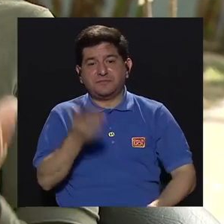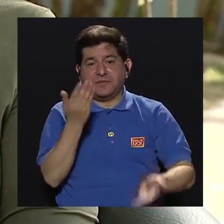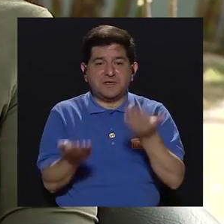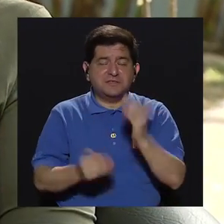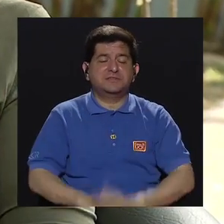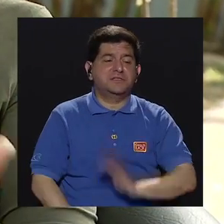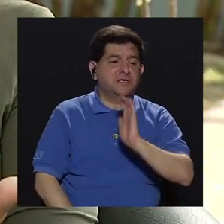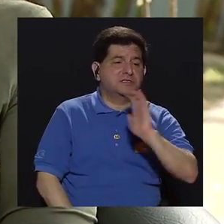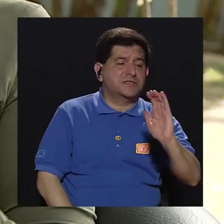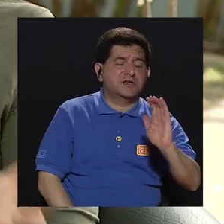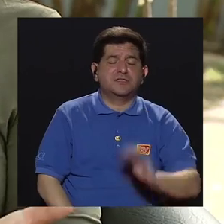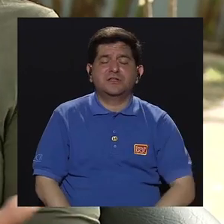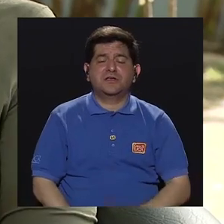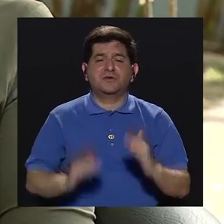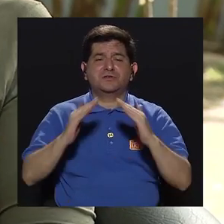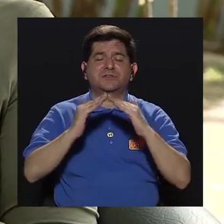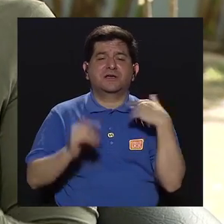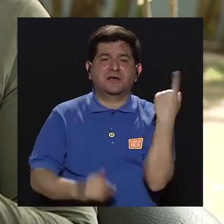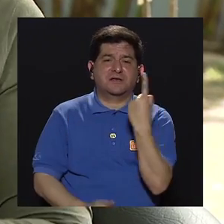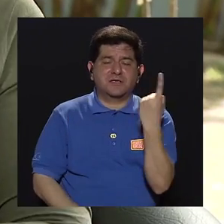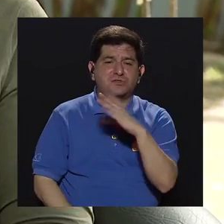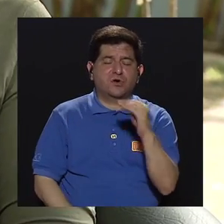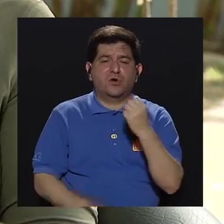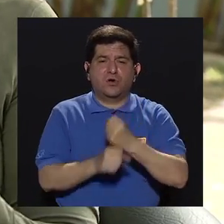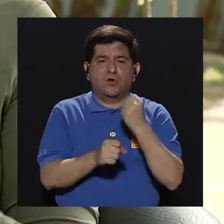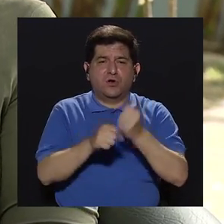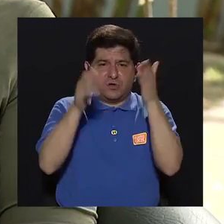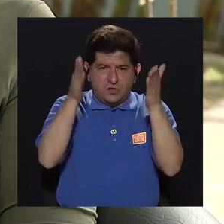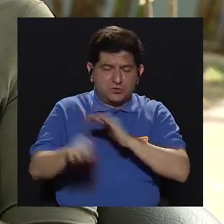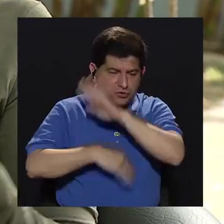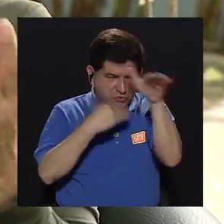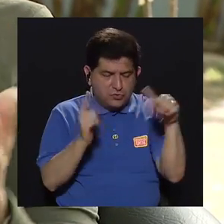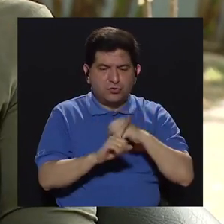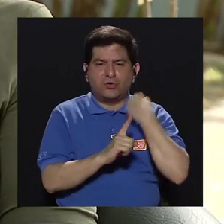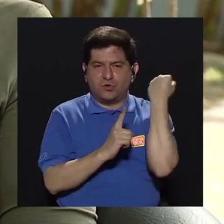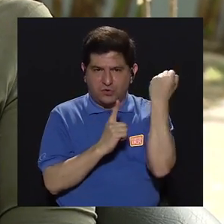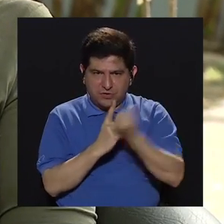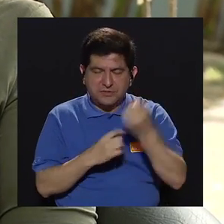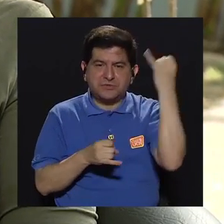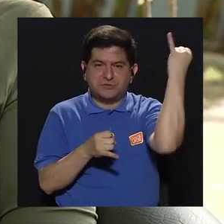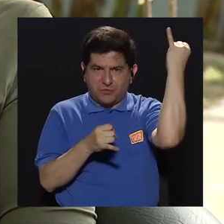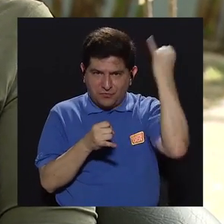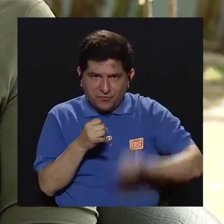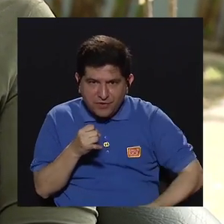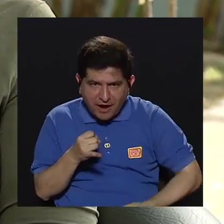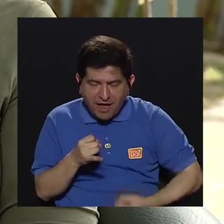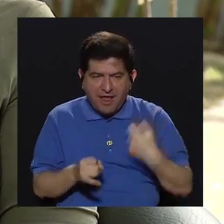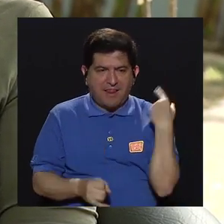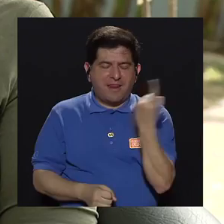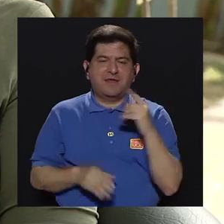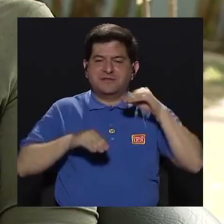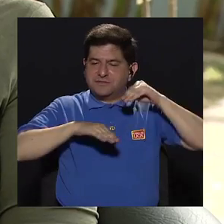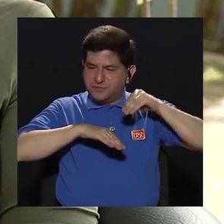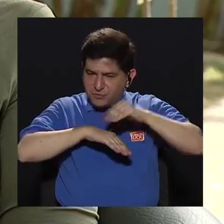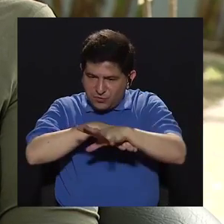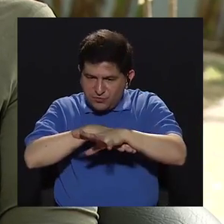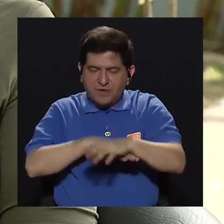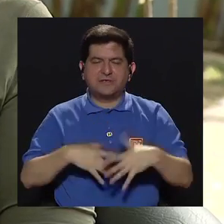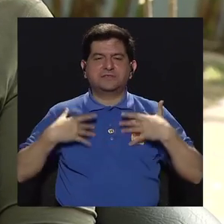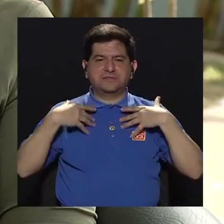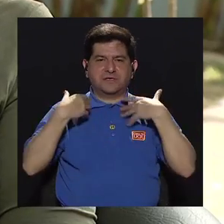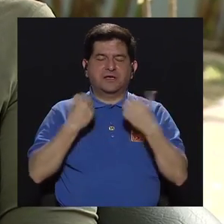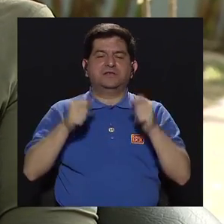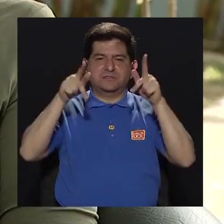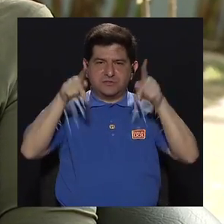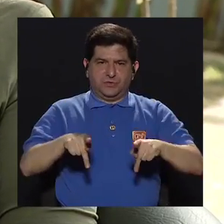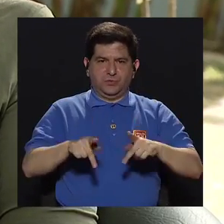dejó a los chicos en la casa solitos o con la empleada, o todas esas situaciones que al final siempre inciden en lo que es